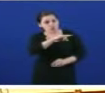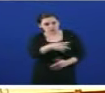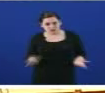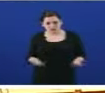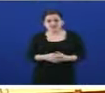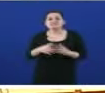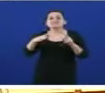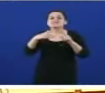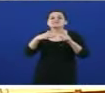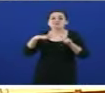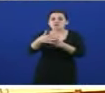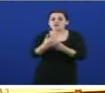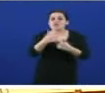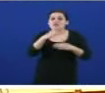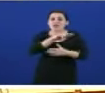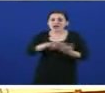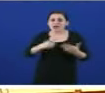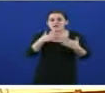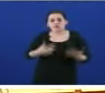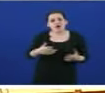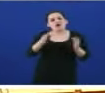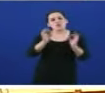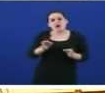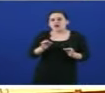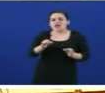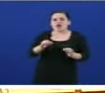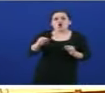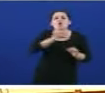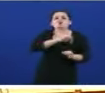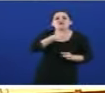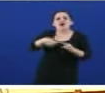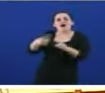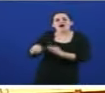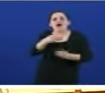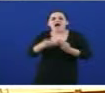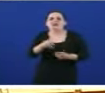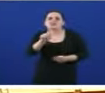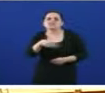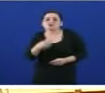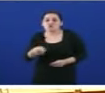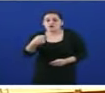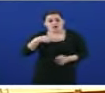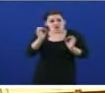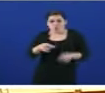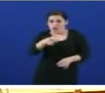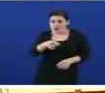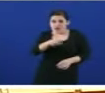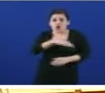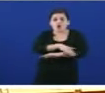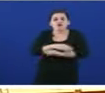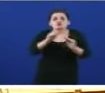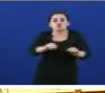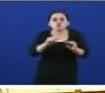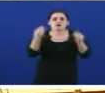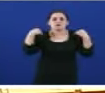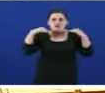da Galiza de Oxe ten moito que ver co acción ou a inacción do bipartito. Aplicamos o mesmo o seu goberno, señor Feijó. E